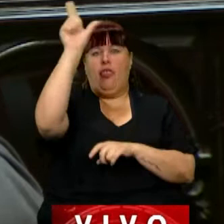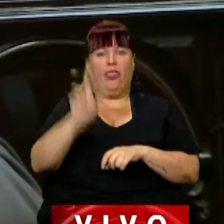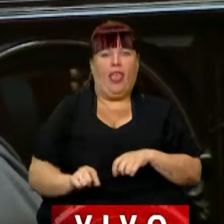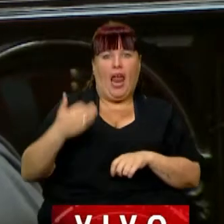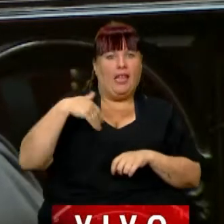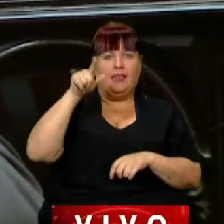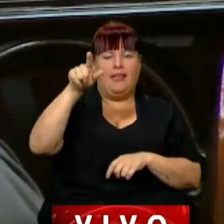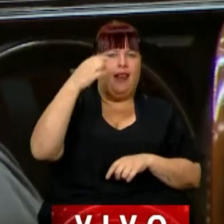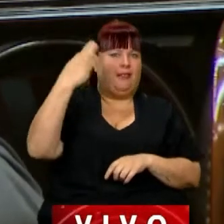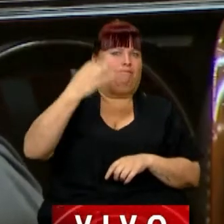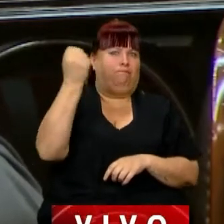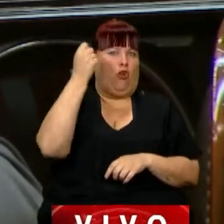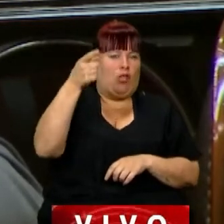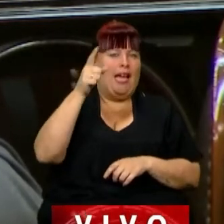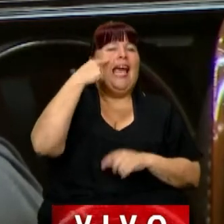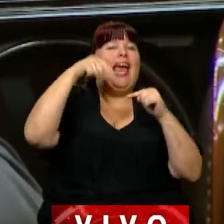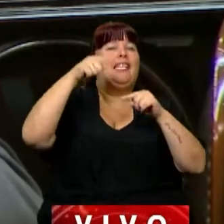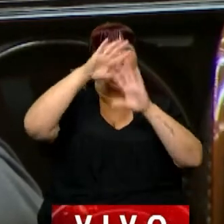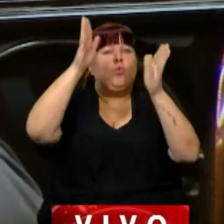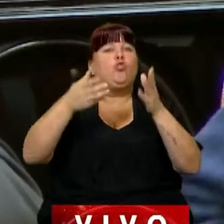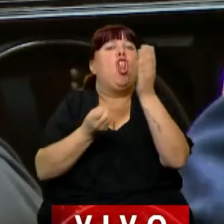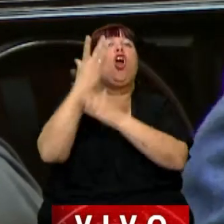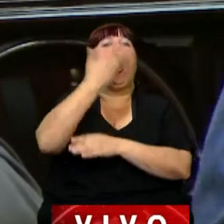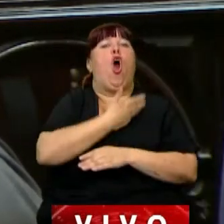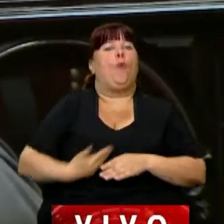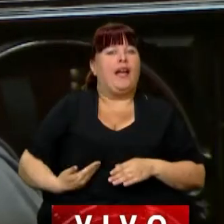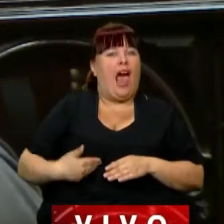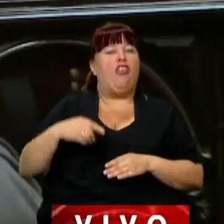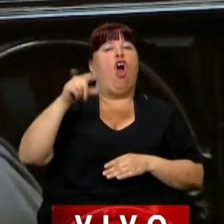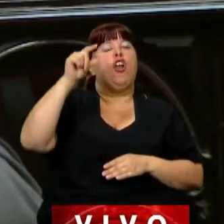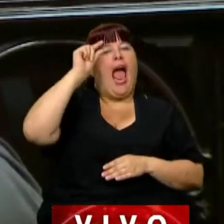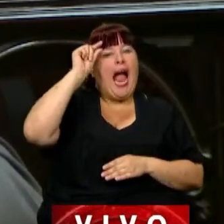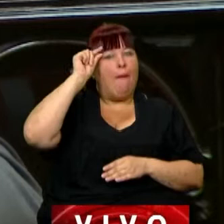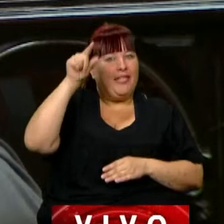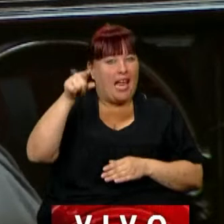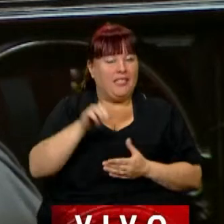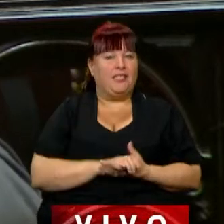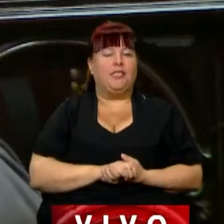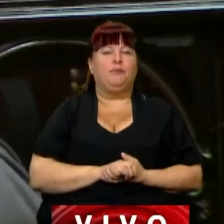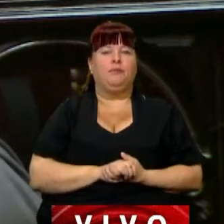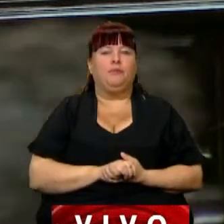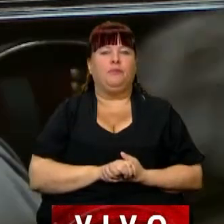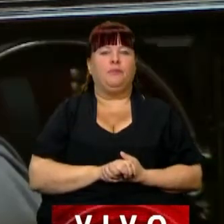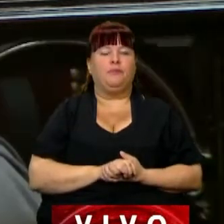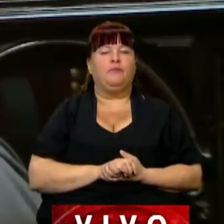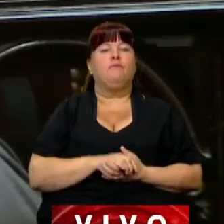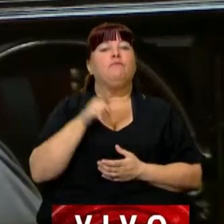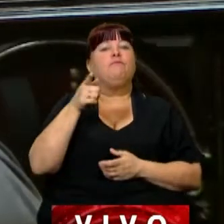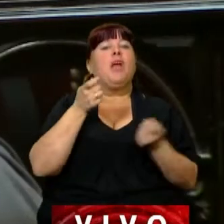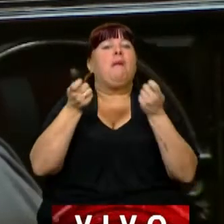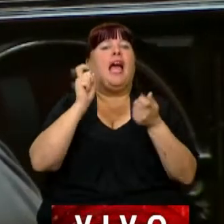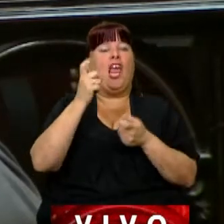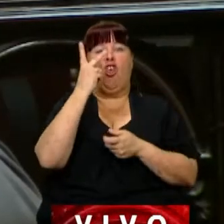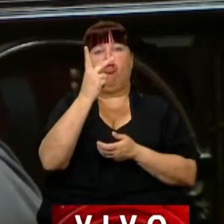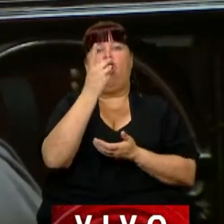Ese instituto fue creado por nuestro gobernador Jorge Capitaniz y es conducido